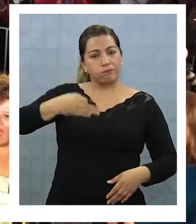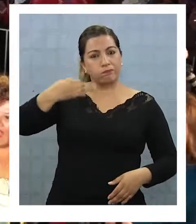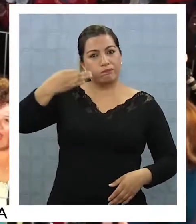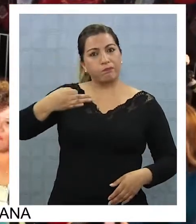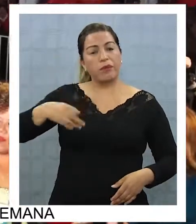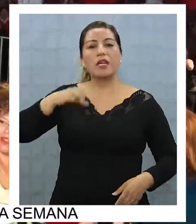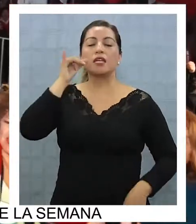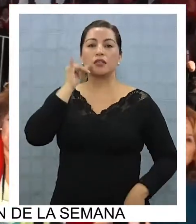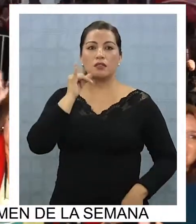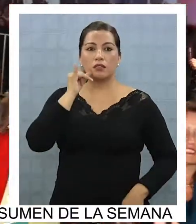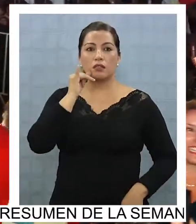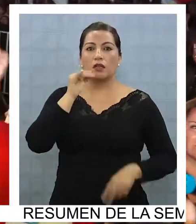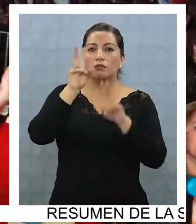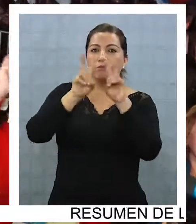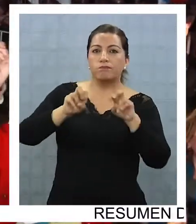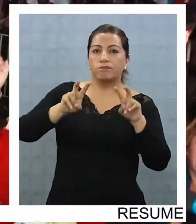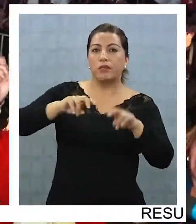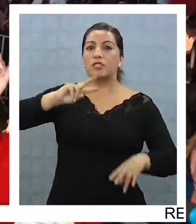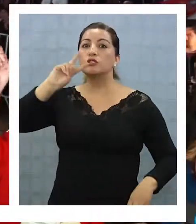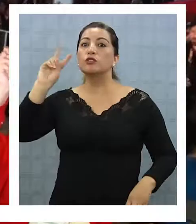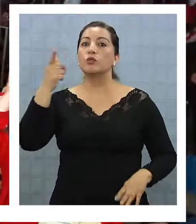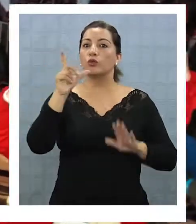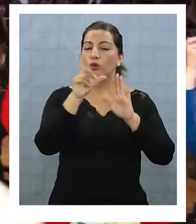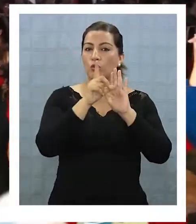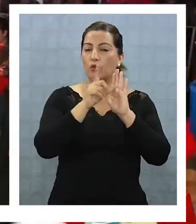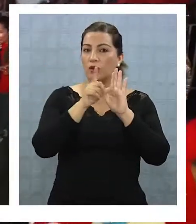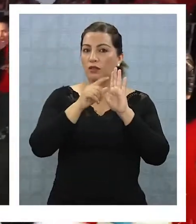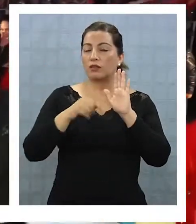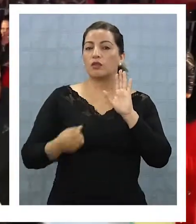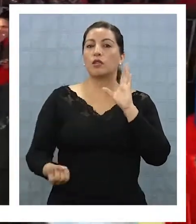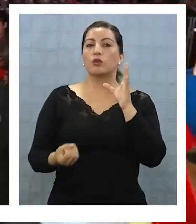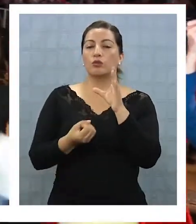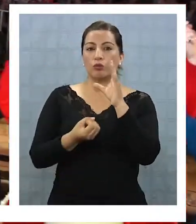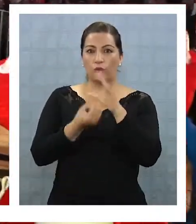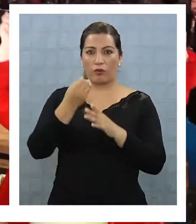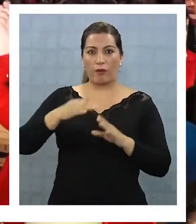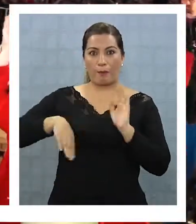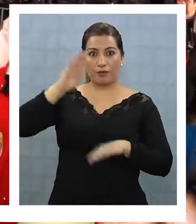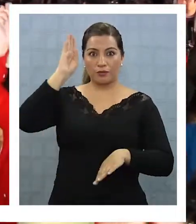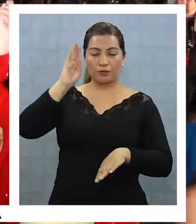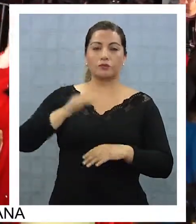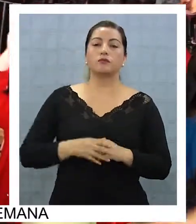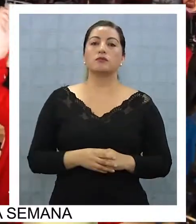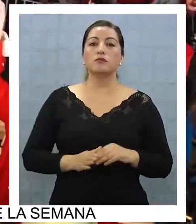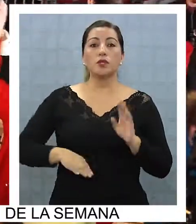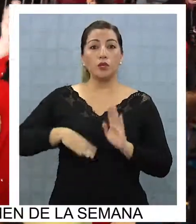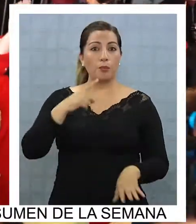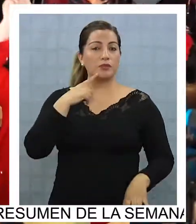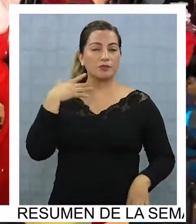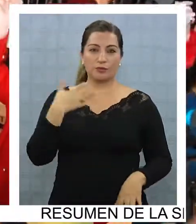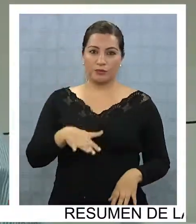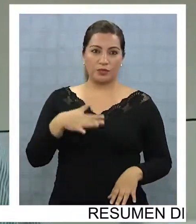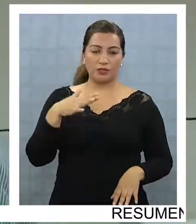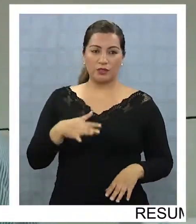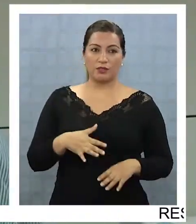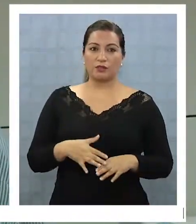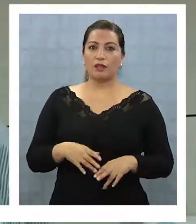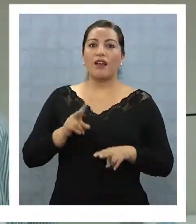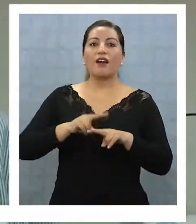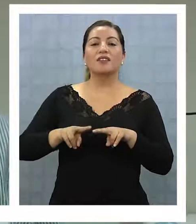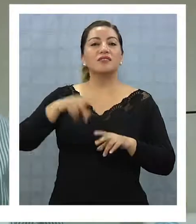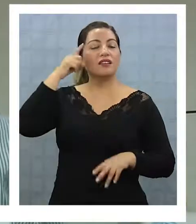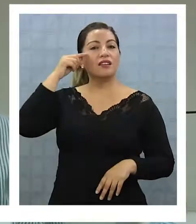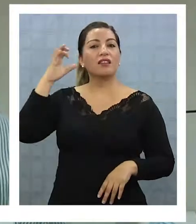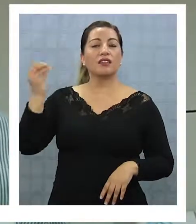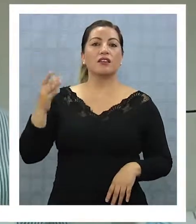región, analizaron el segundo lugar del abanderado de la nueva mayoría. Lo más importante es que se consolida la idea que